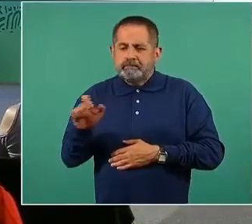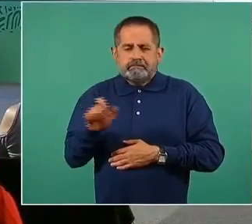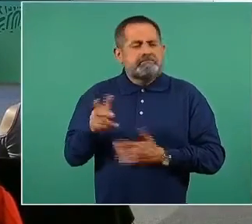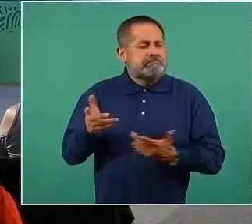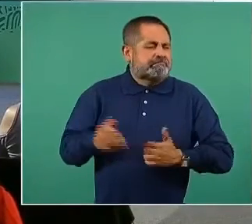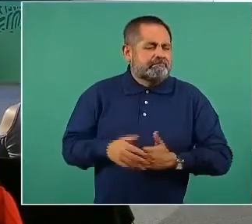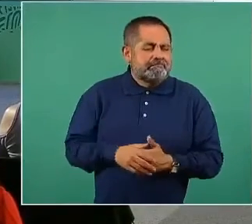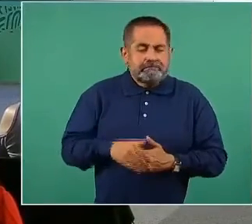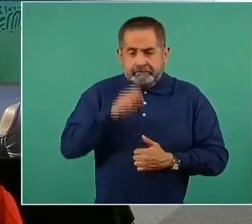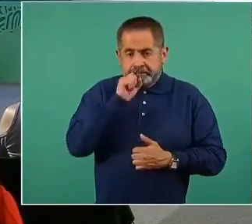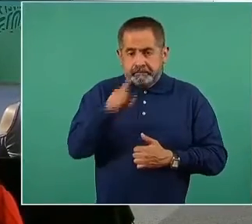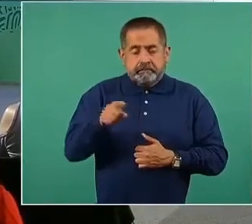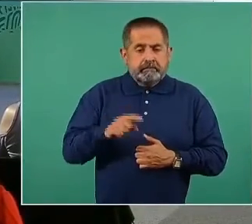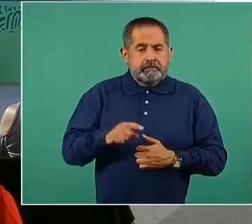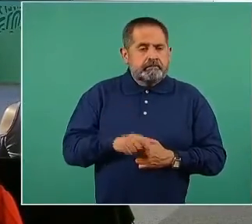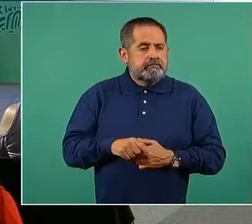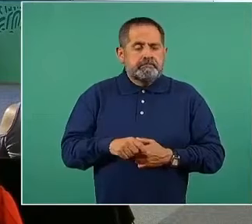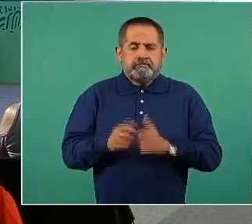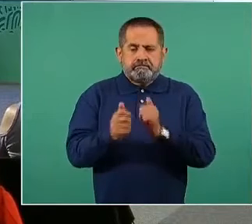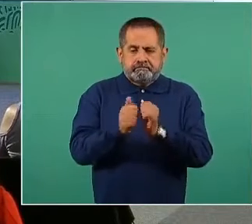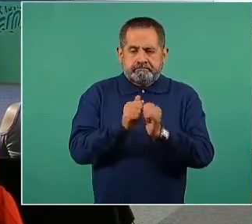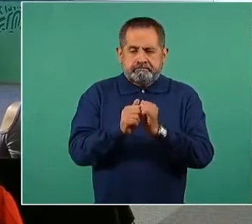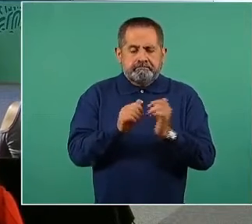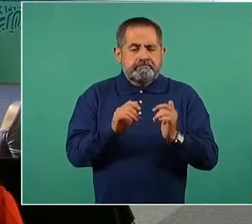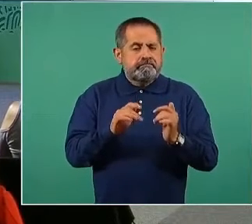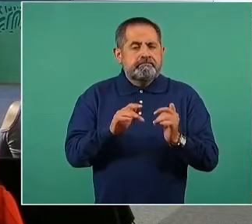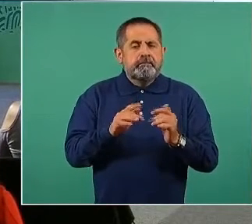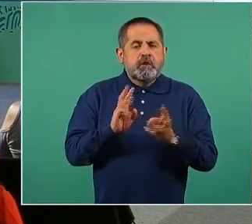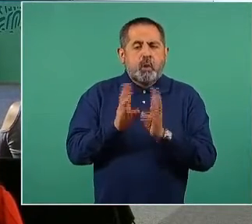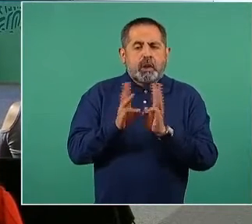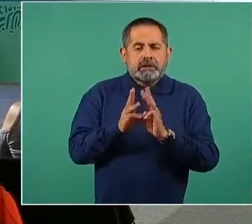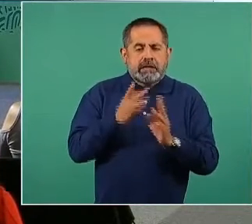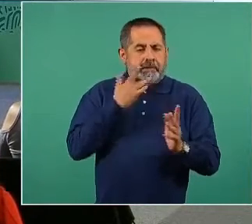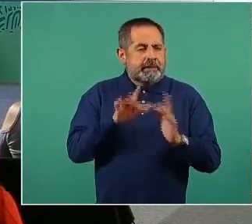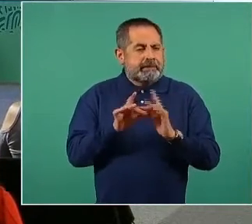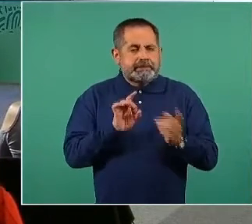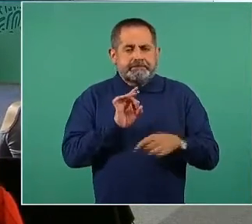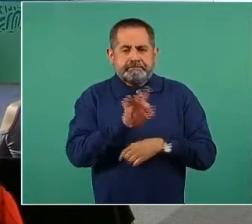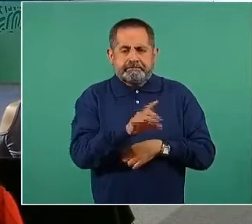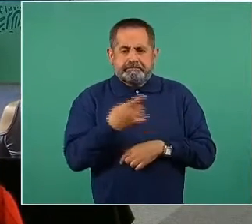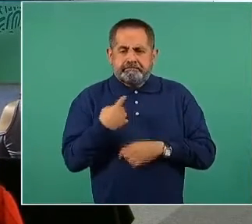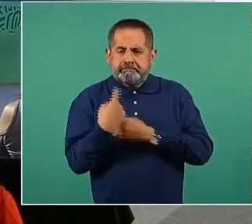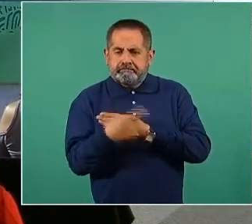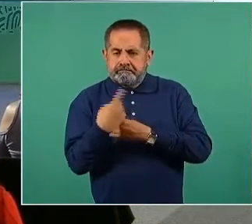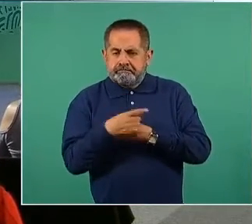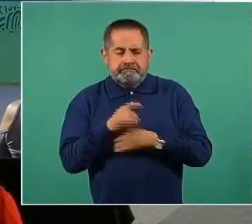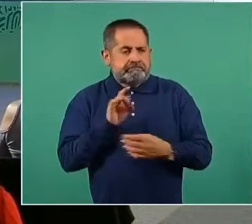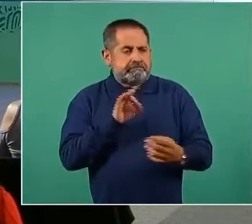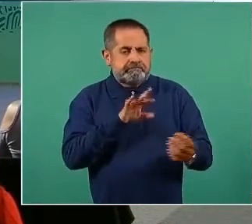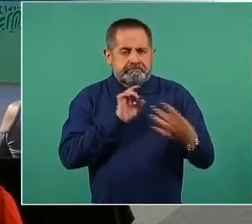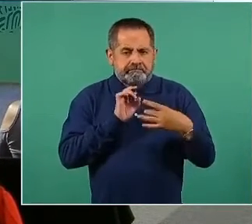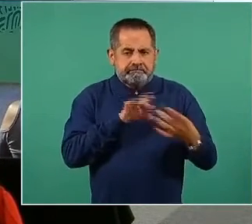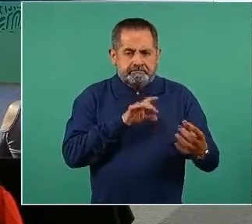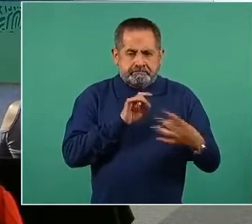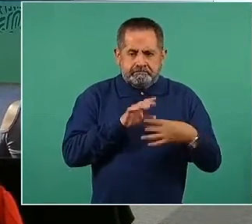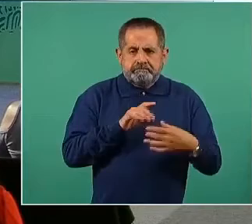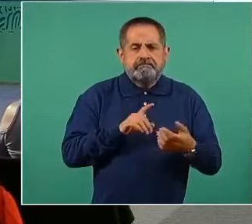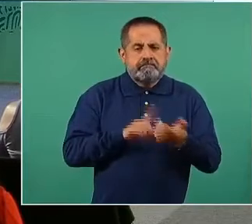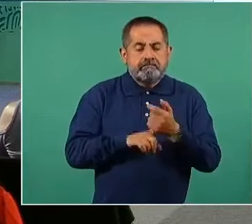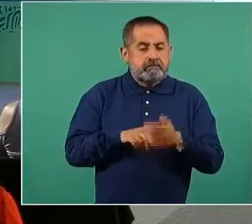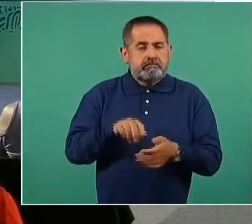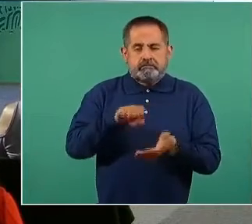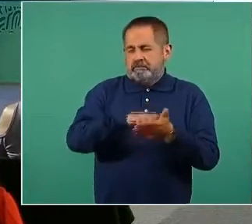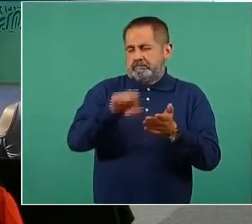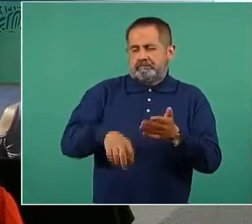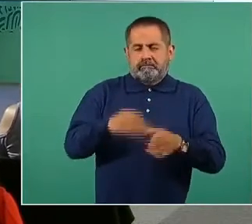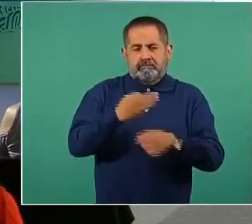chatbot, el asistente virtual automatizado denominado el doctor Armando Vacuno, en el que si ustedes ahorita